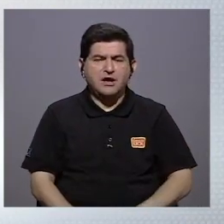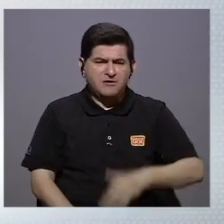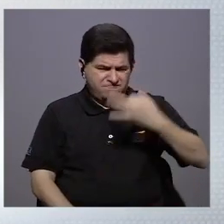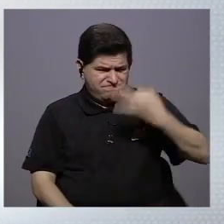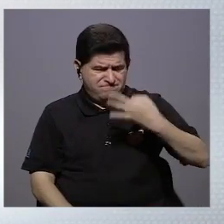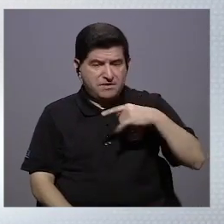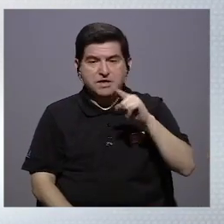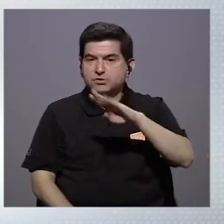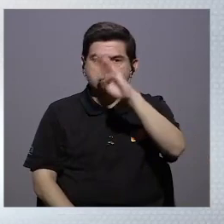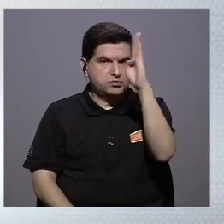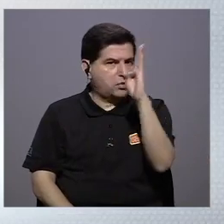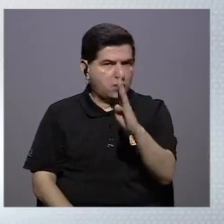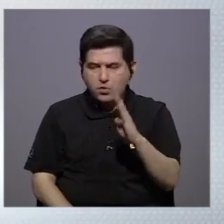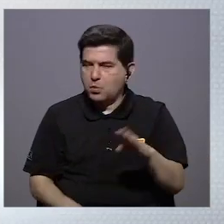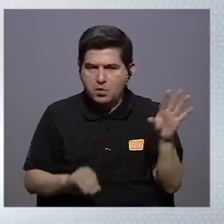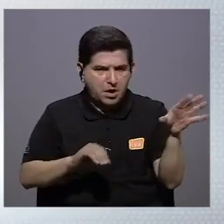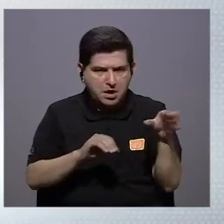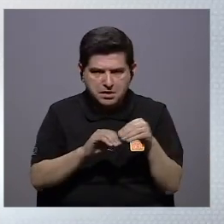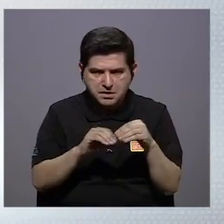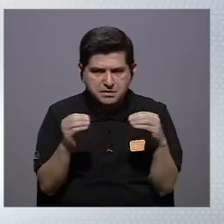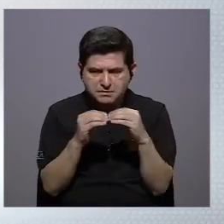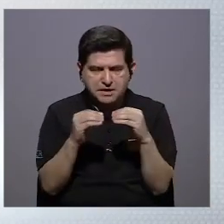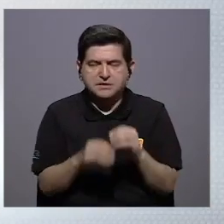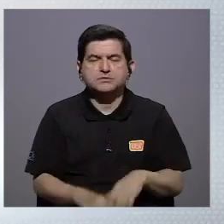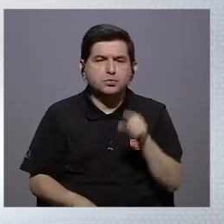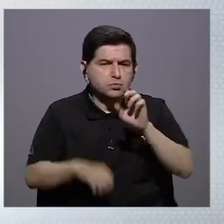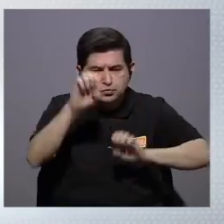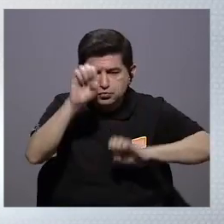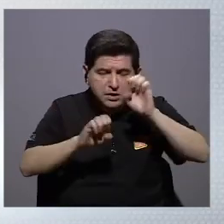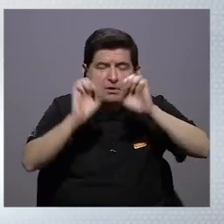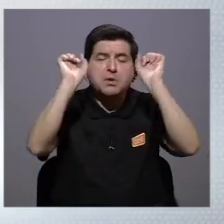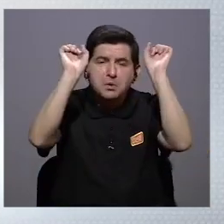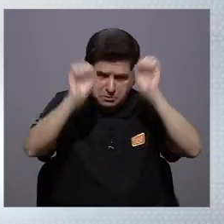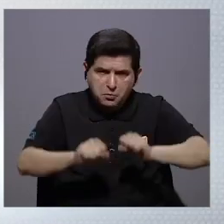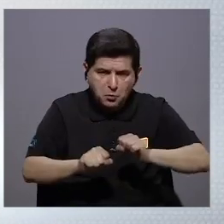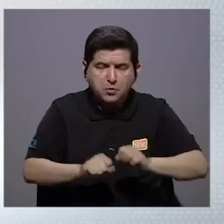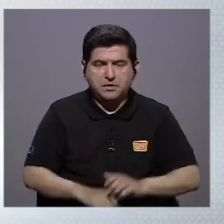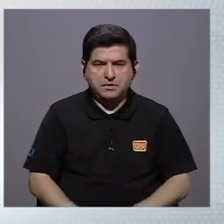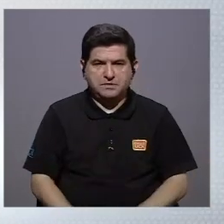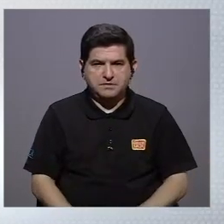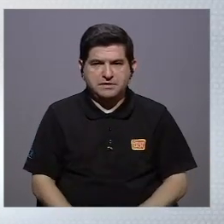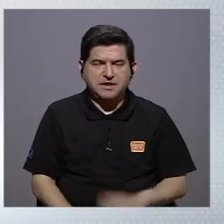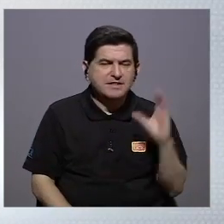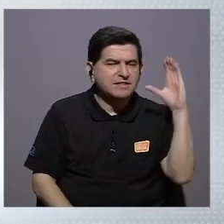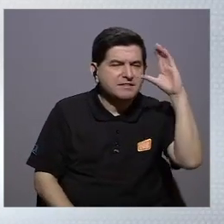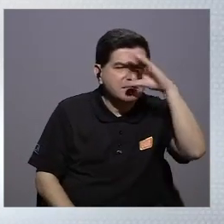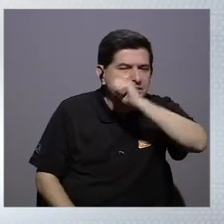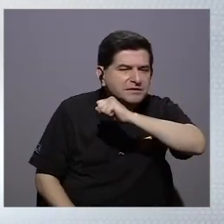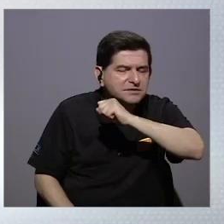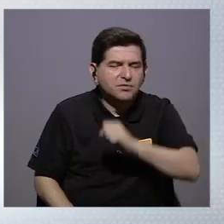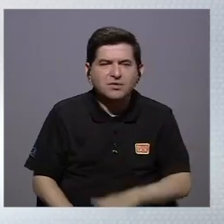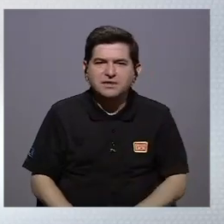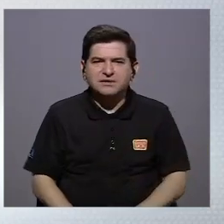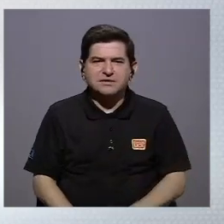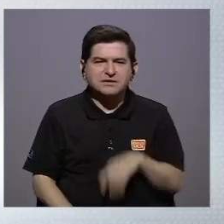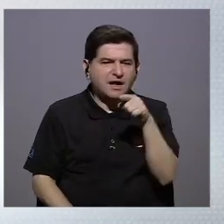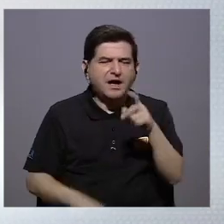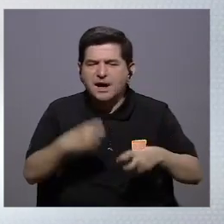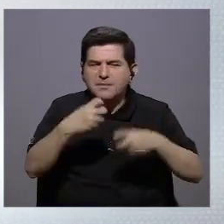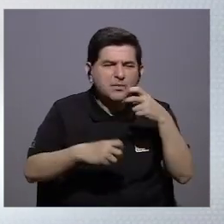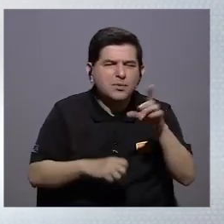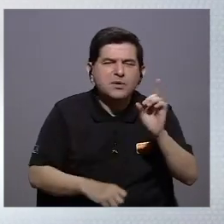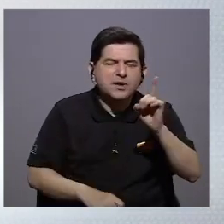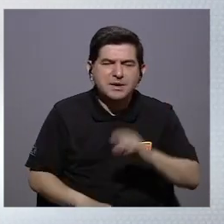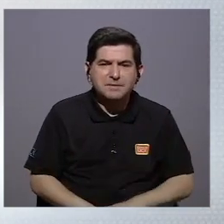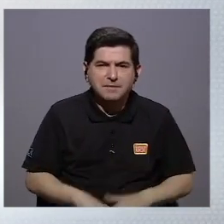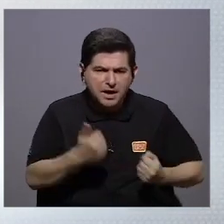afianzarlo bien, consolidarlo, eso nunca va a estar de más. Si tienes que evaluar, evalúa sobre eso, detecta qué es el sentido